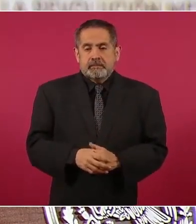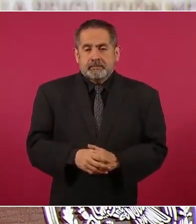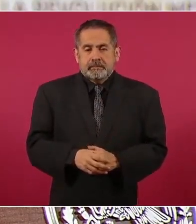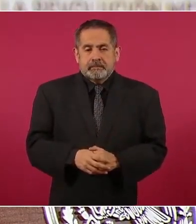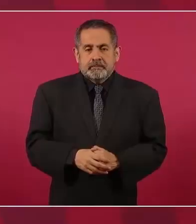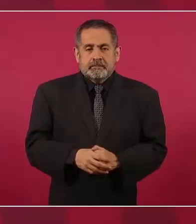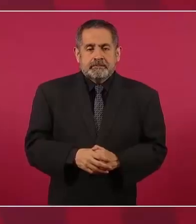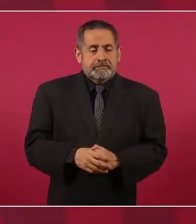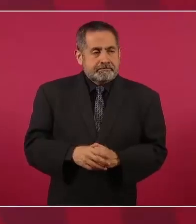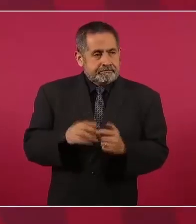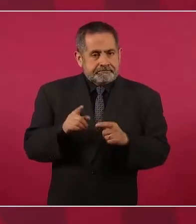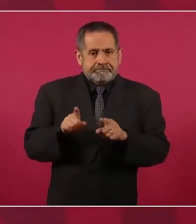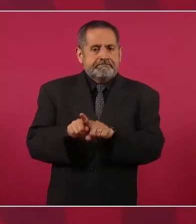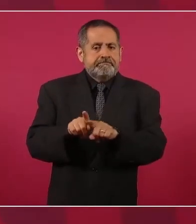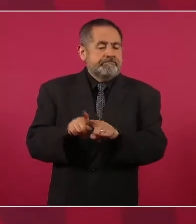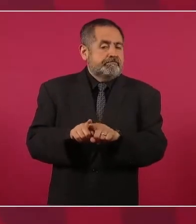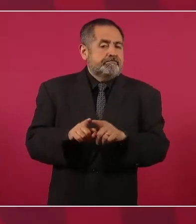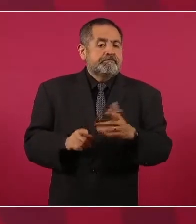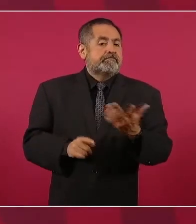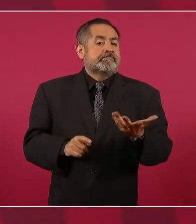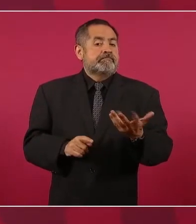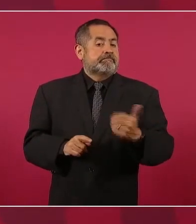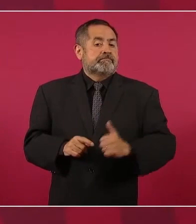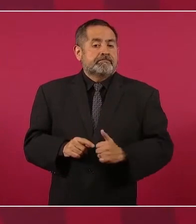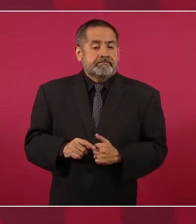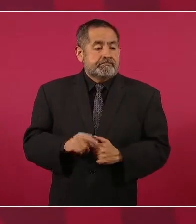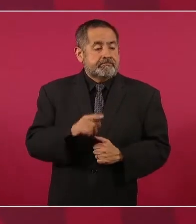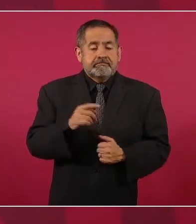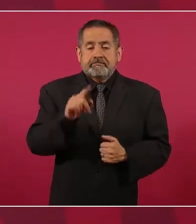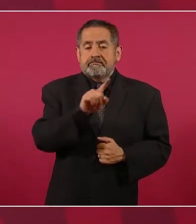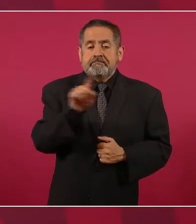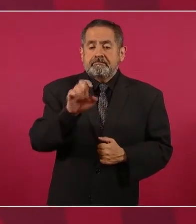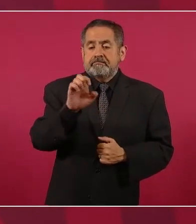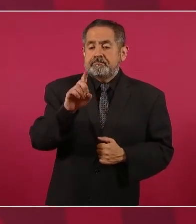hizo lo mismo, se ha dicho,